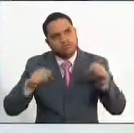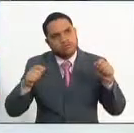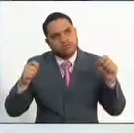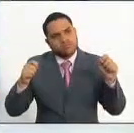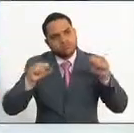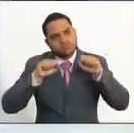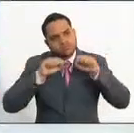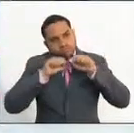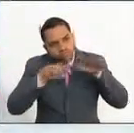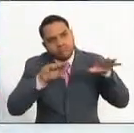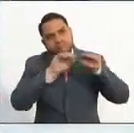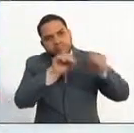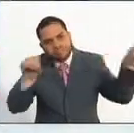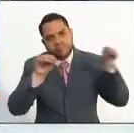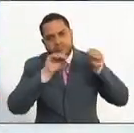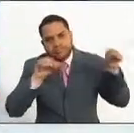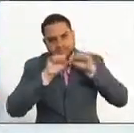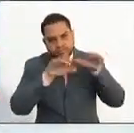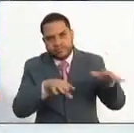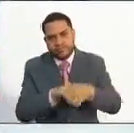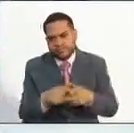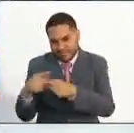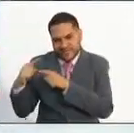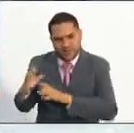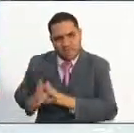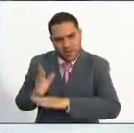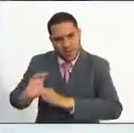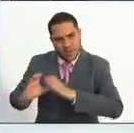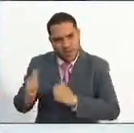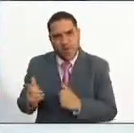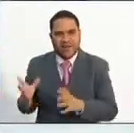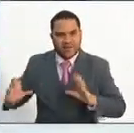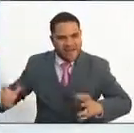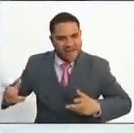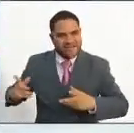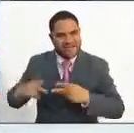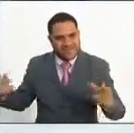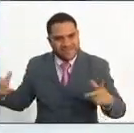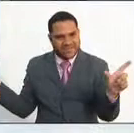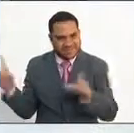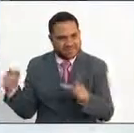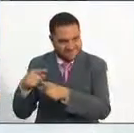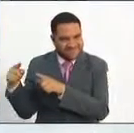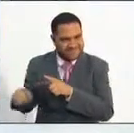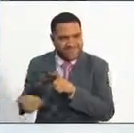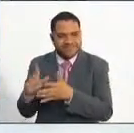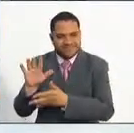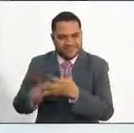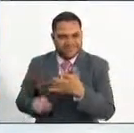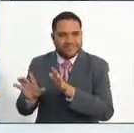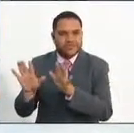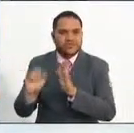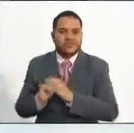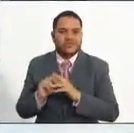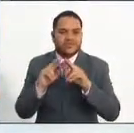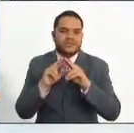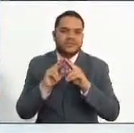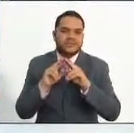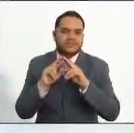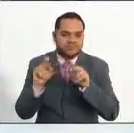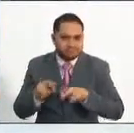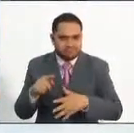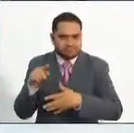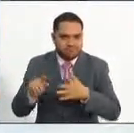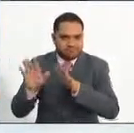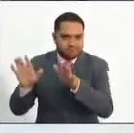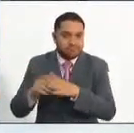a través de diversos medios de comunicación, en este caso de radio, prensa, televisión, en fin. Luego de ello, las personas van a poder